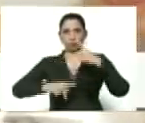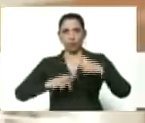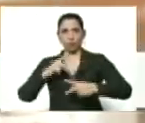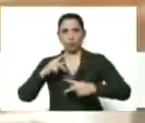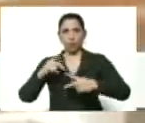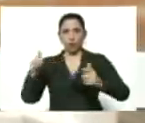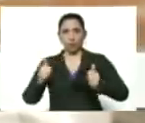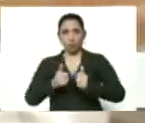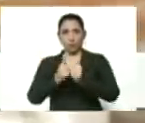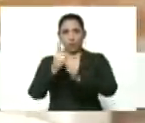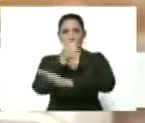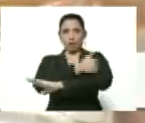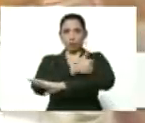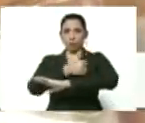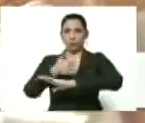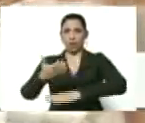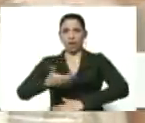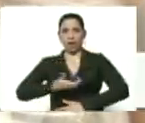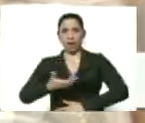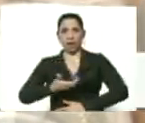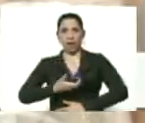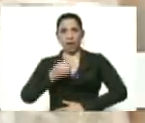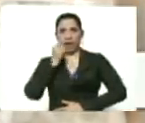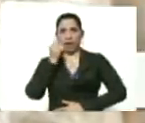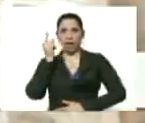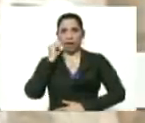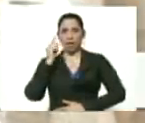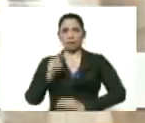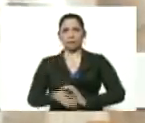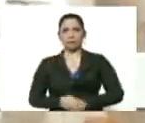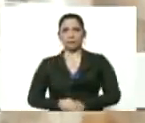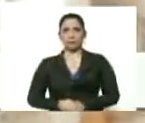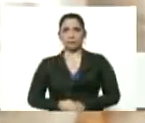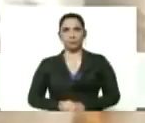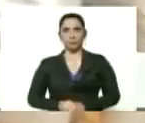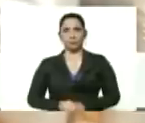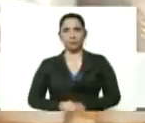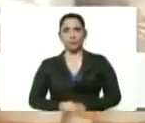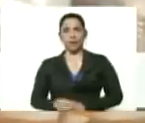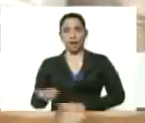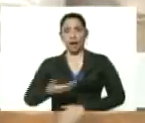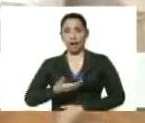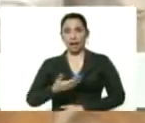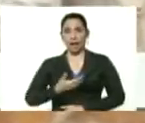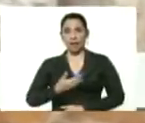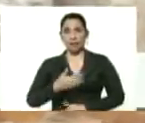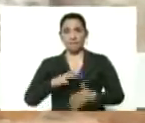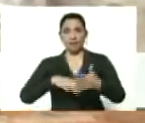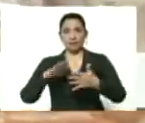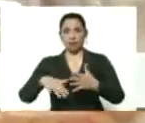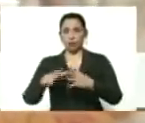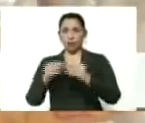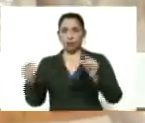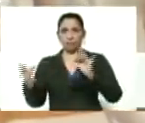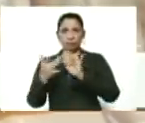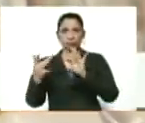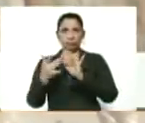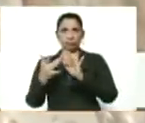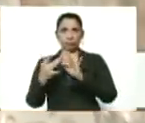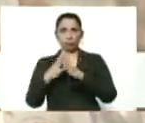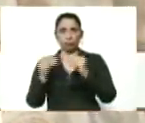acompaña entre las autoridades alcaldes alcaldesa Luis Marcano alcalde de Barcelona enlace con todos los alcaldes